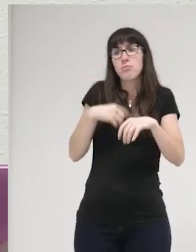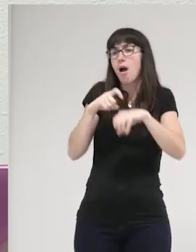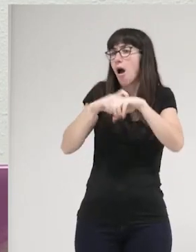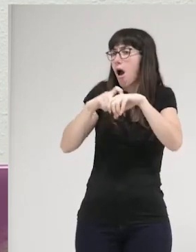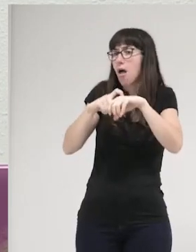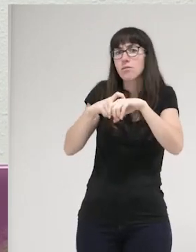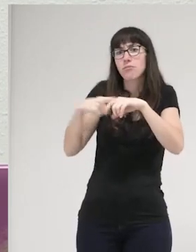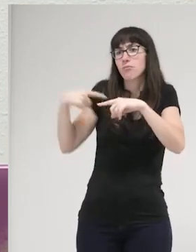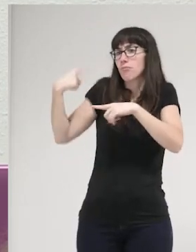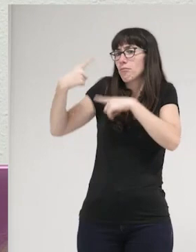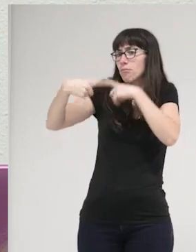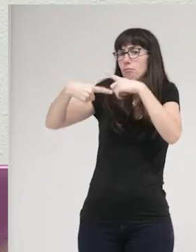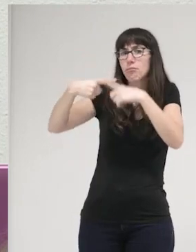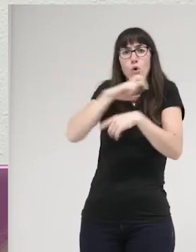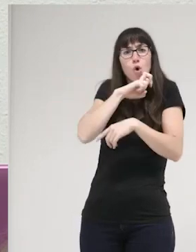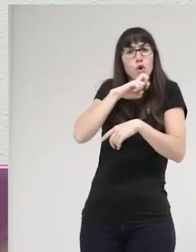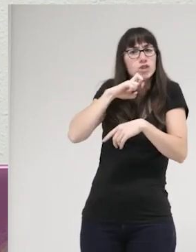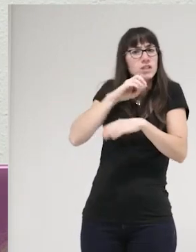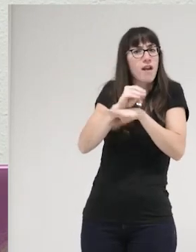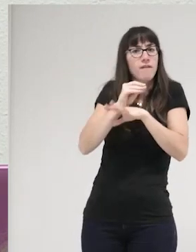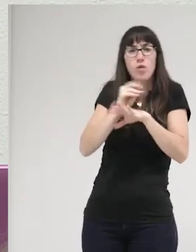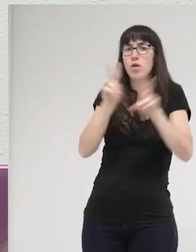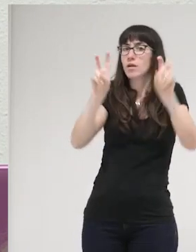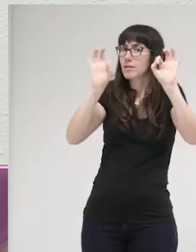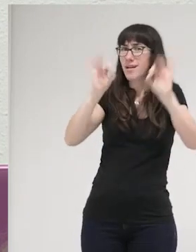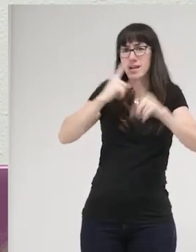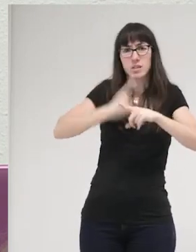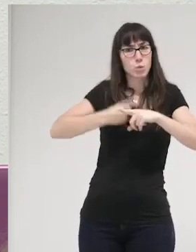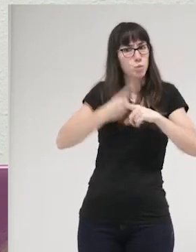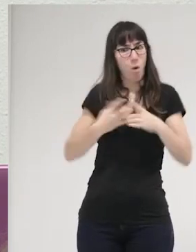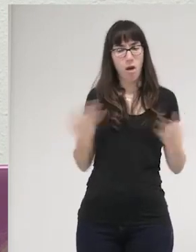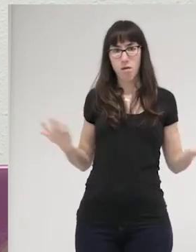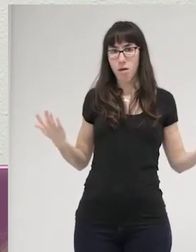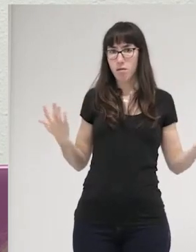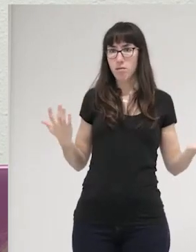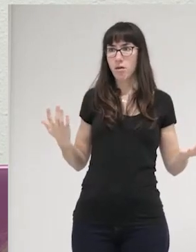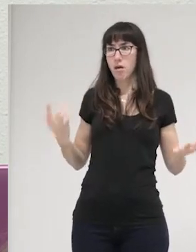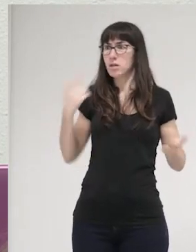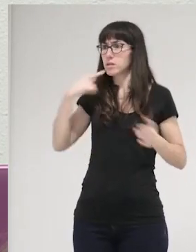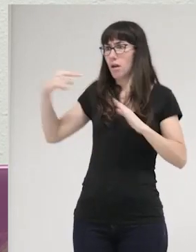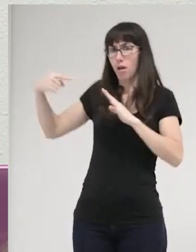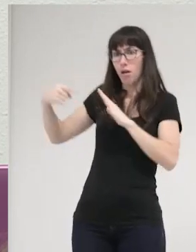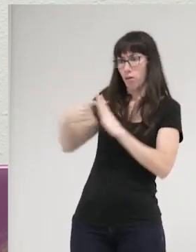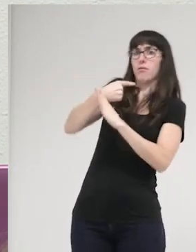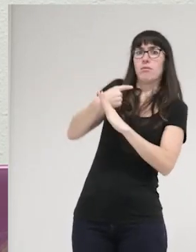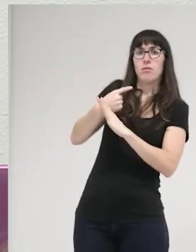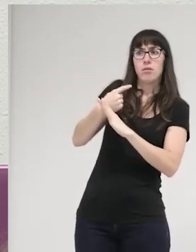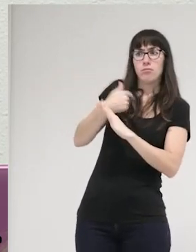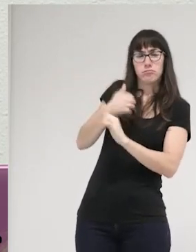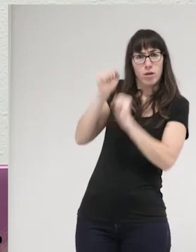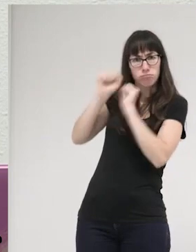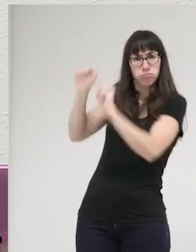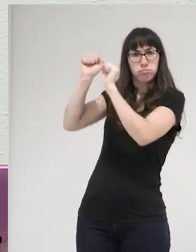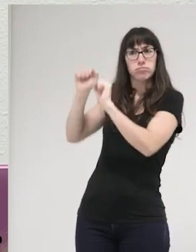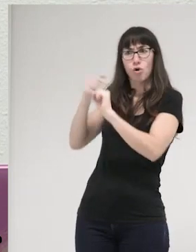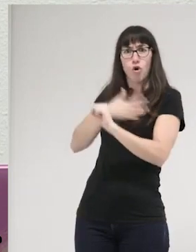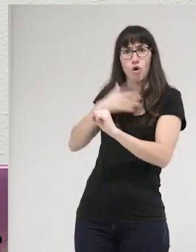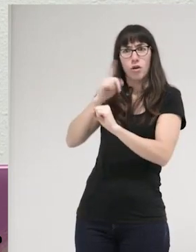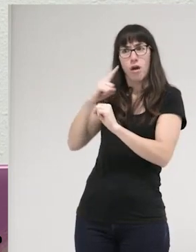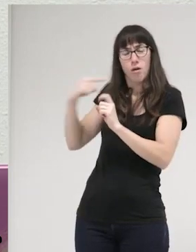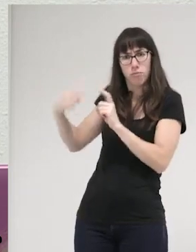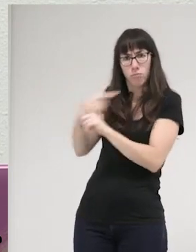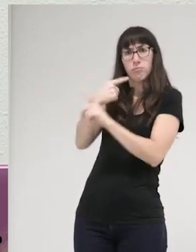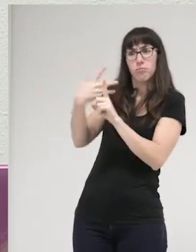conservadora en relación con la sexualidad que evidentemente una intromisión ilegítima una intromisión violenta en mi sexualidad